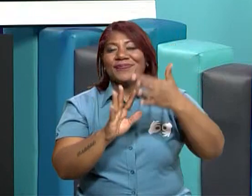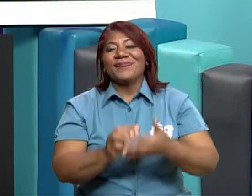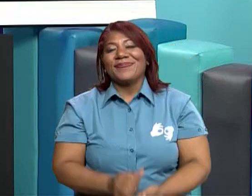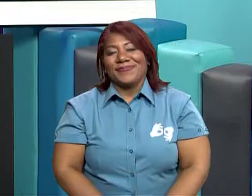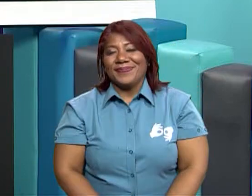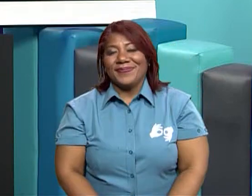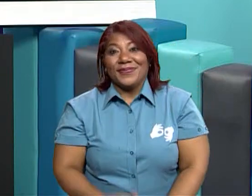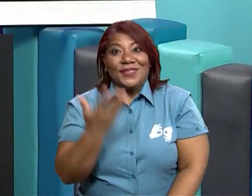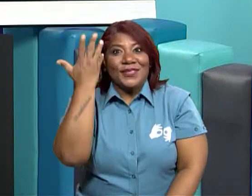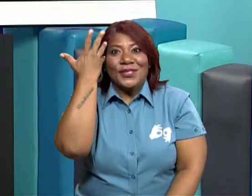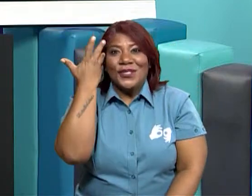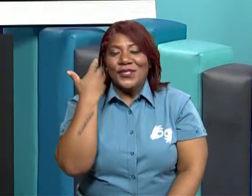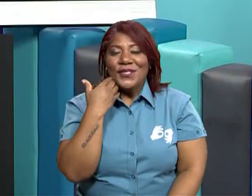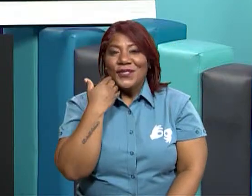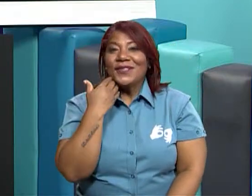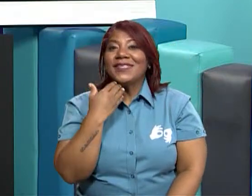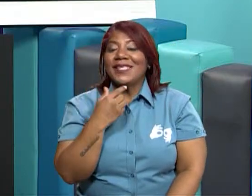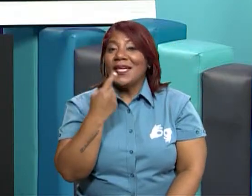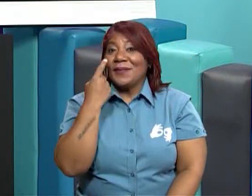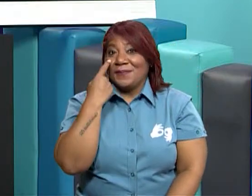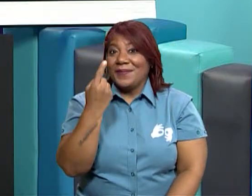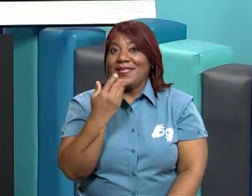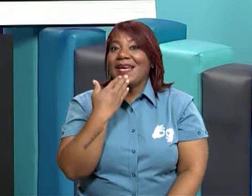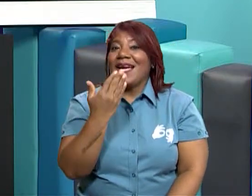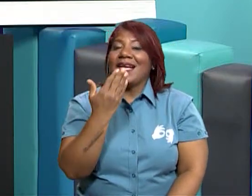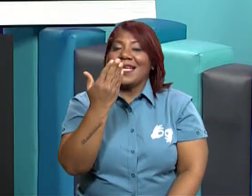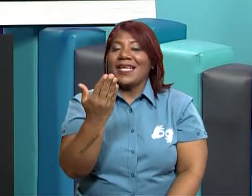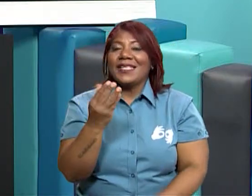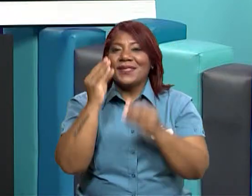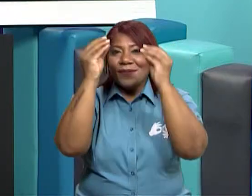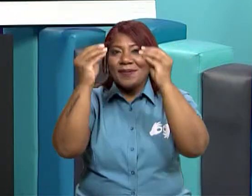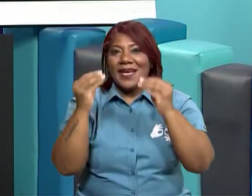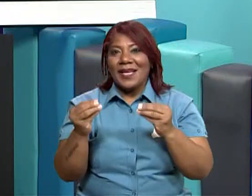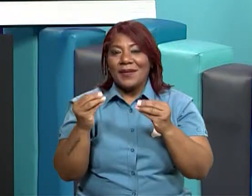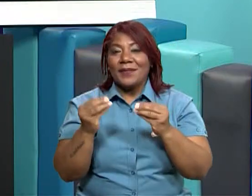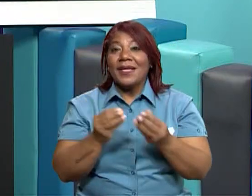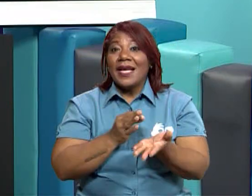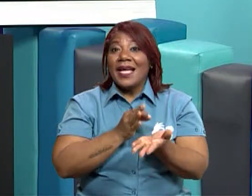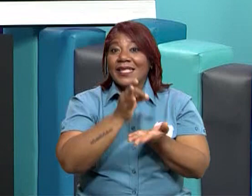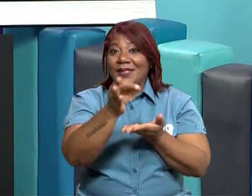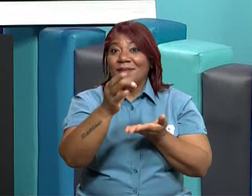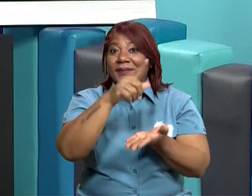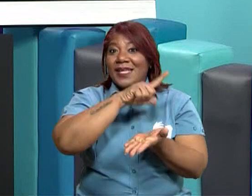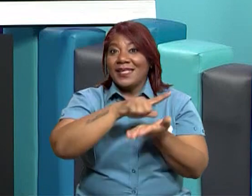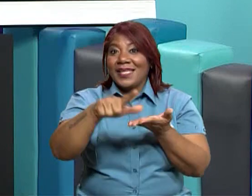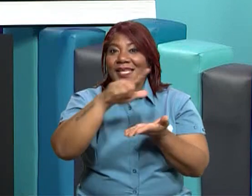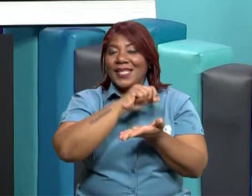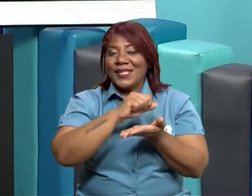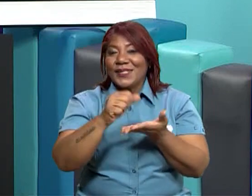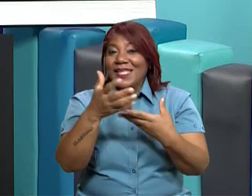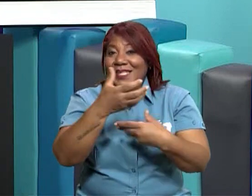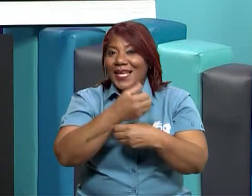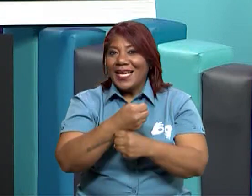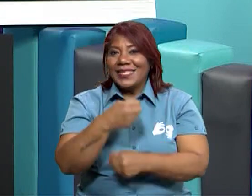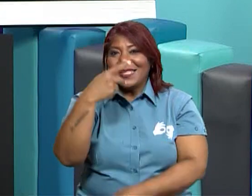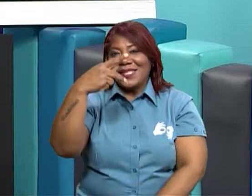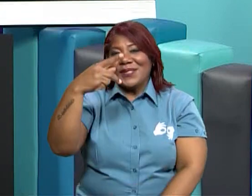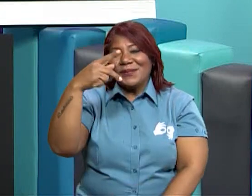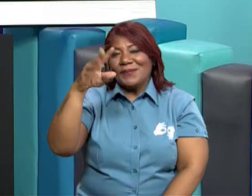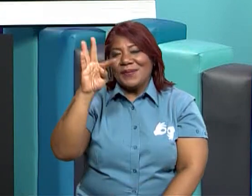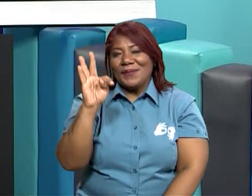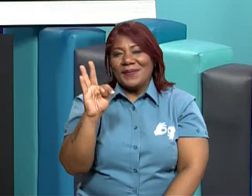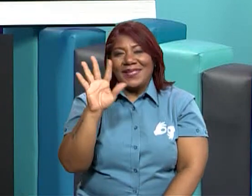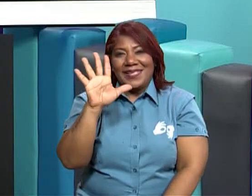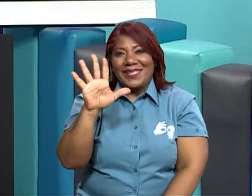Queremos agradecer a la maestra El Cabasque hasta la provincia de Los Santos que es la que nos realiza